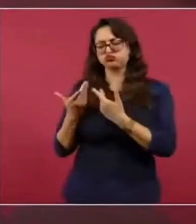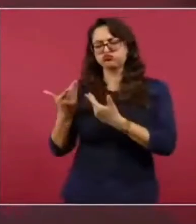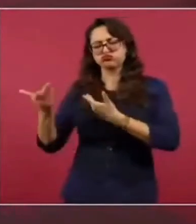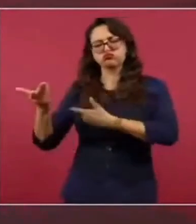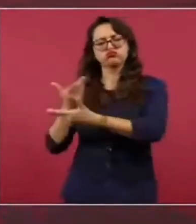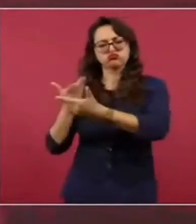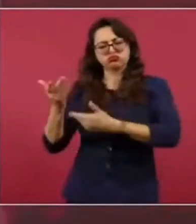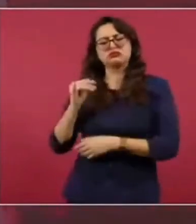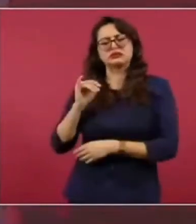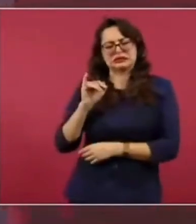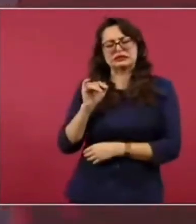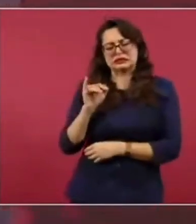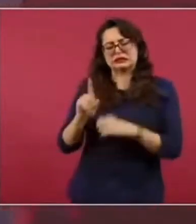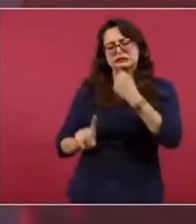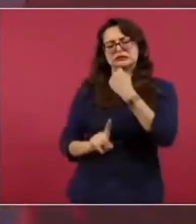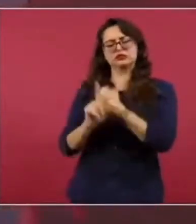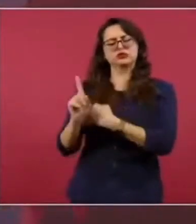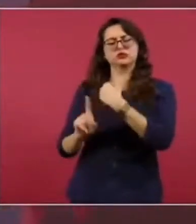Cantar.